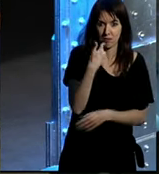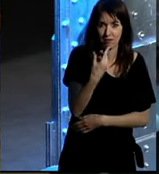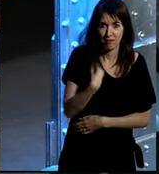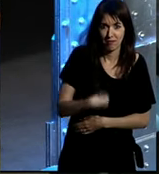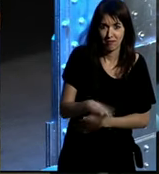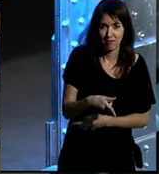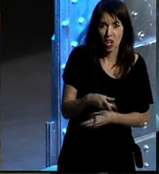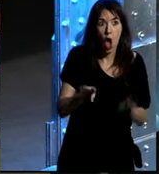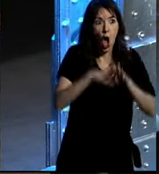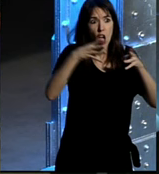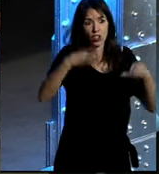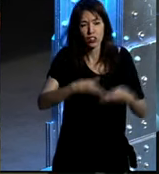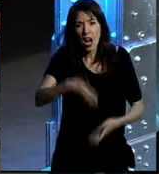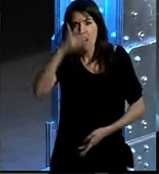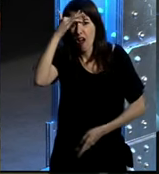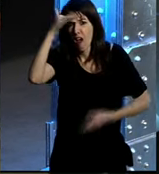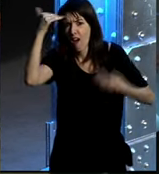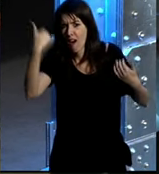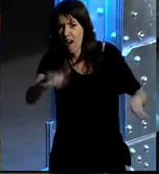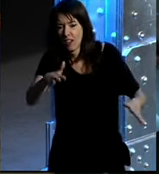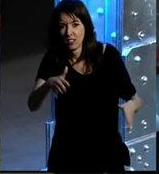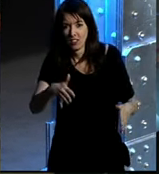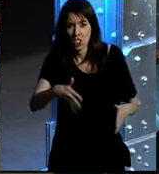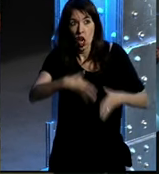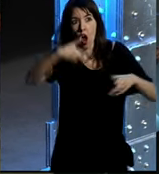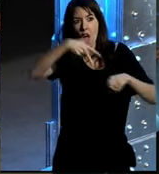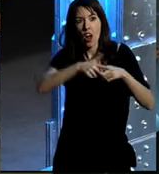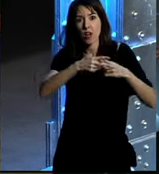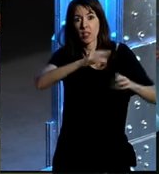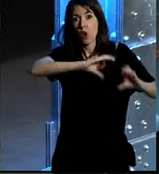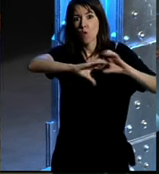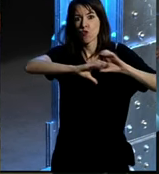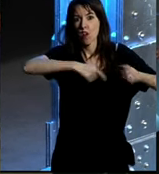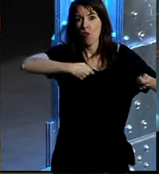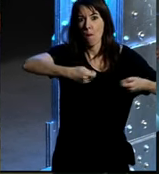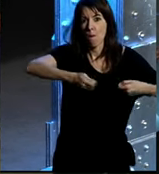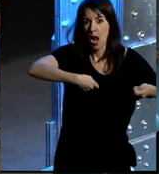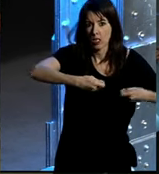internet la gran herramienta de comunicación y marketing